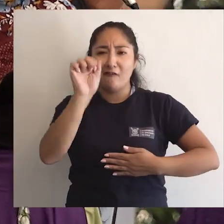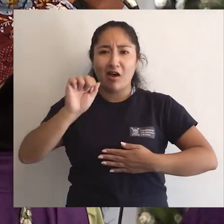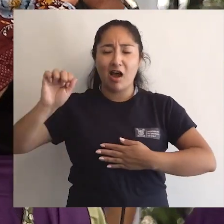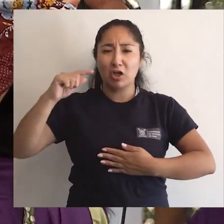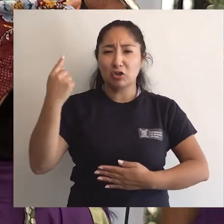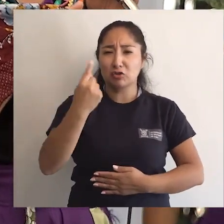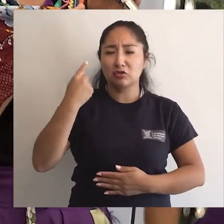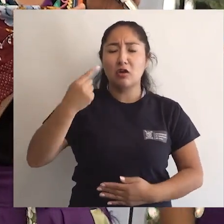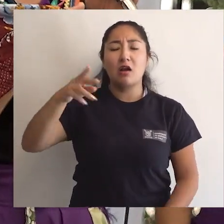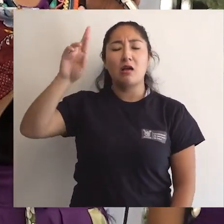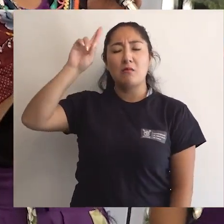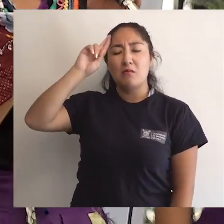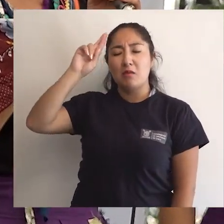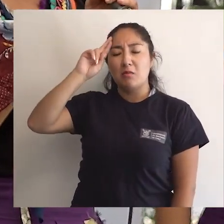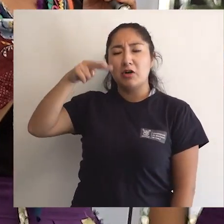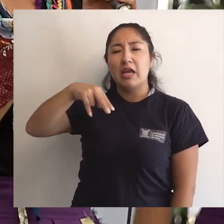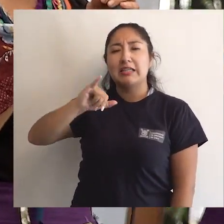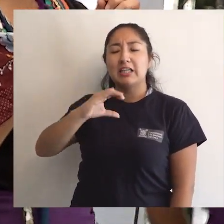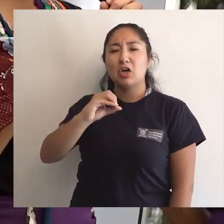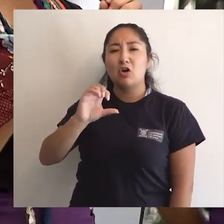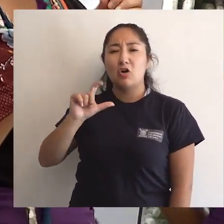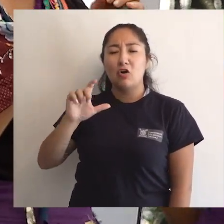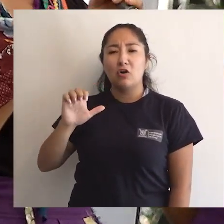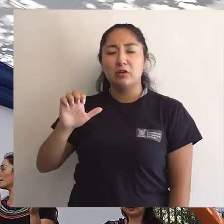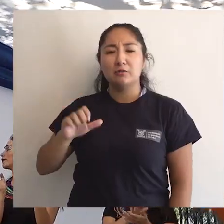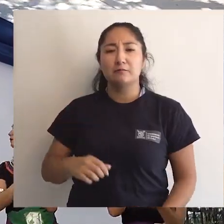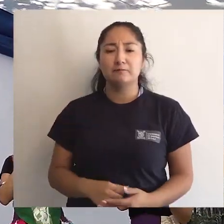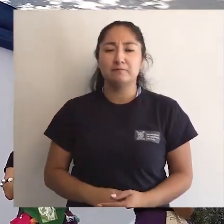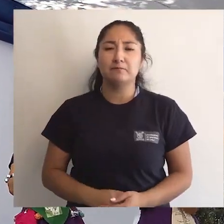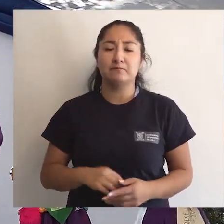en memoria a mi bolsa de grava amores.